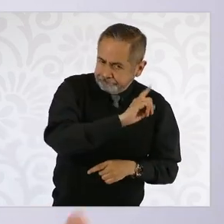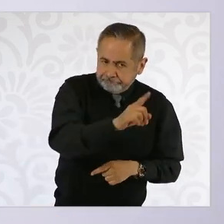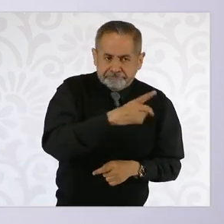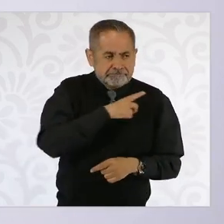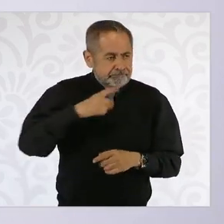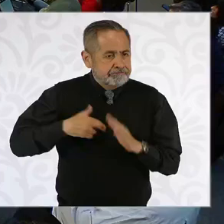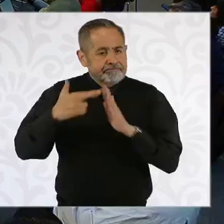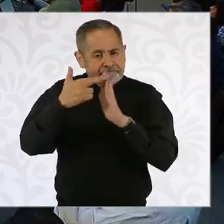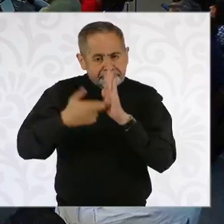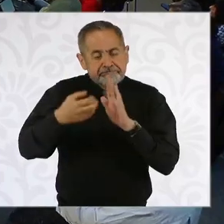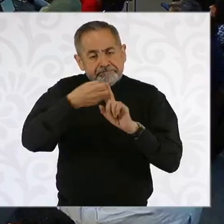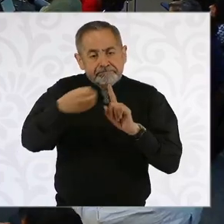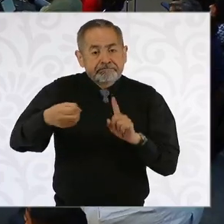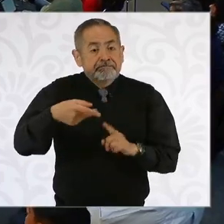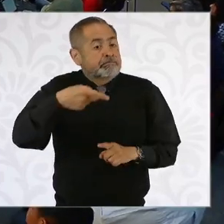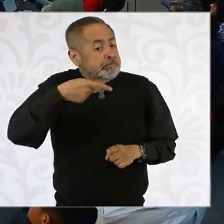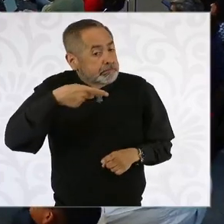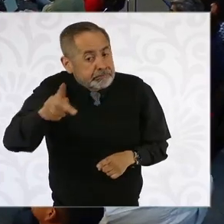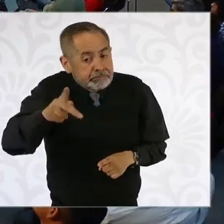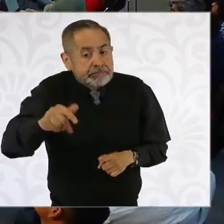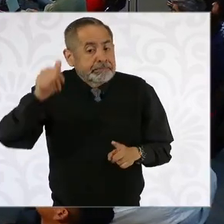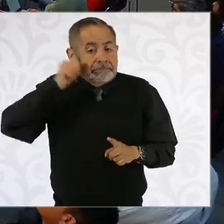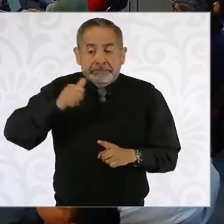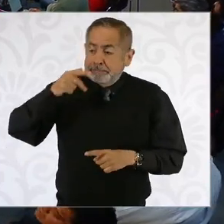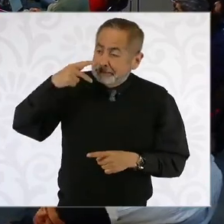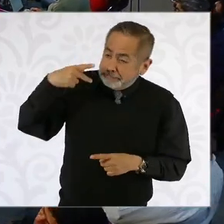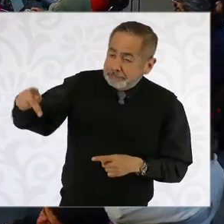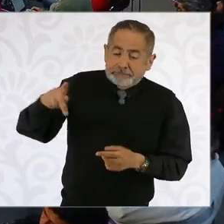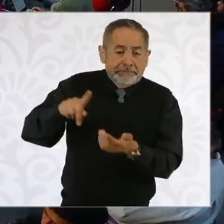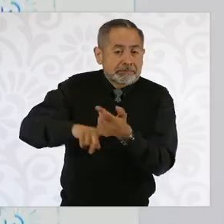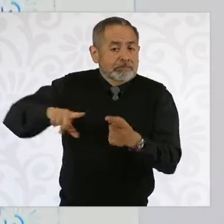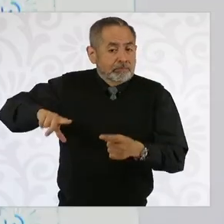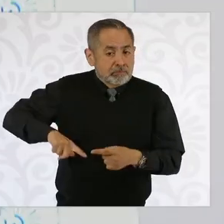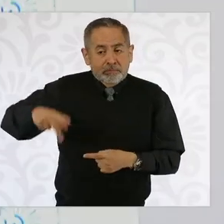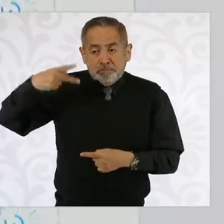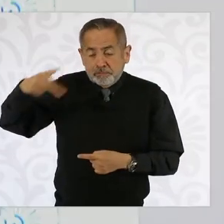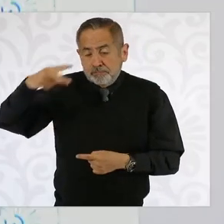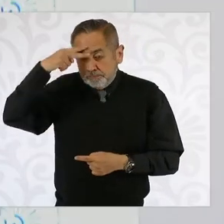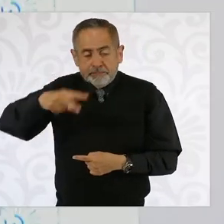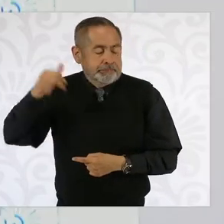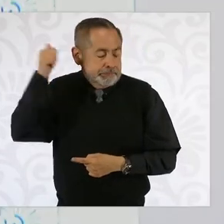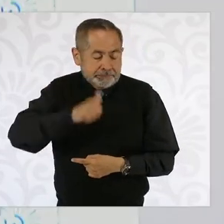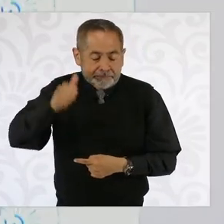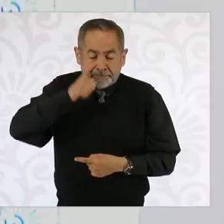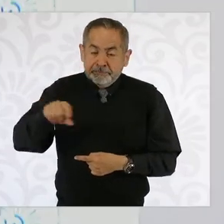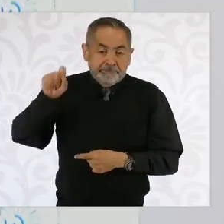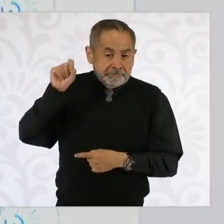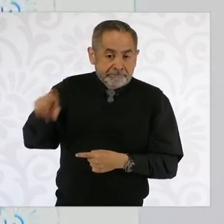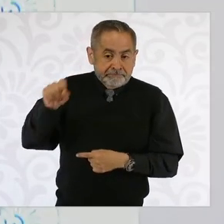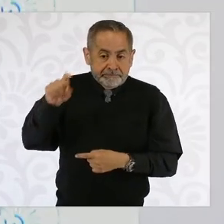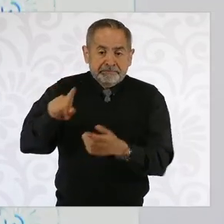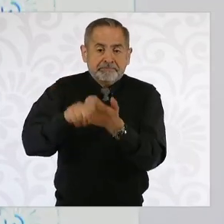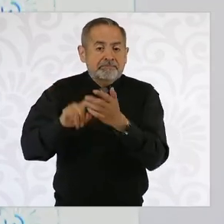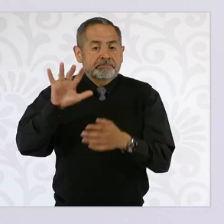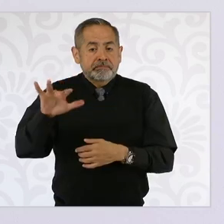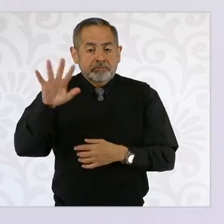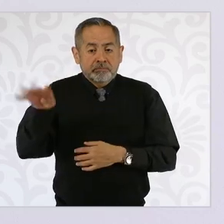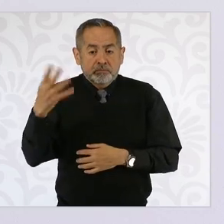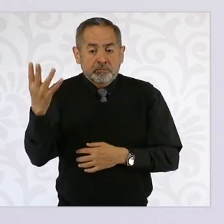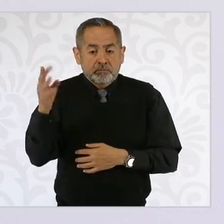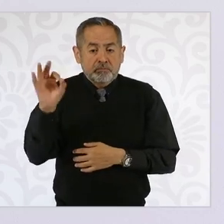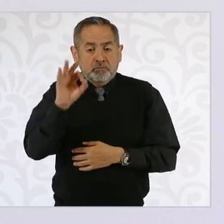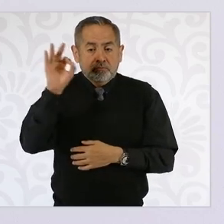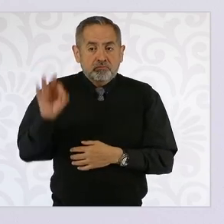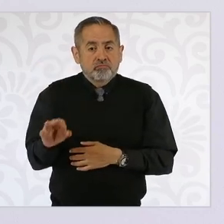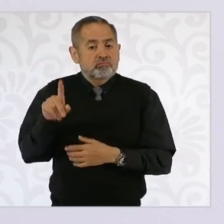siempre la empresa pública, la que es del pueblo de México, va a garantizar que tenga el 54 por ciento